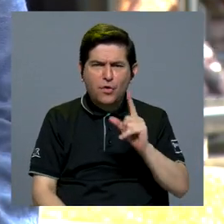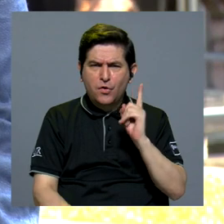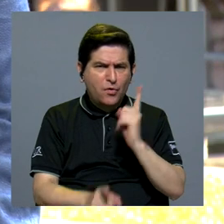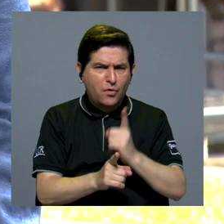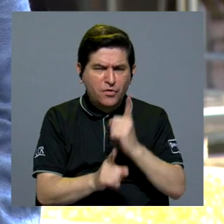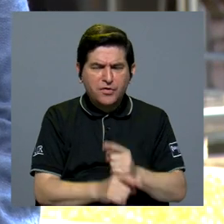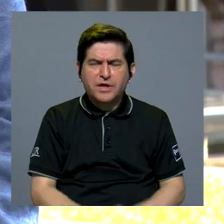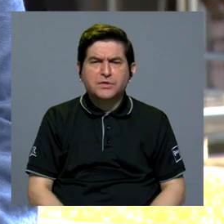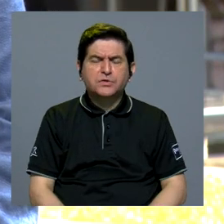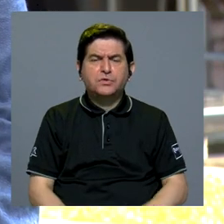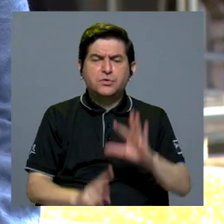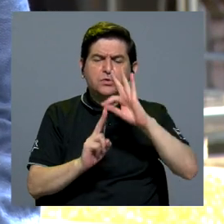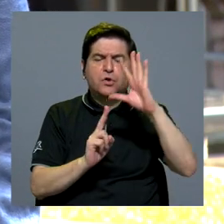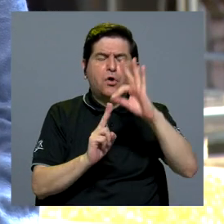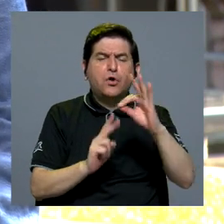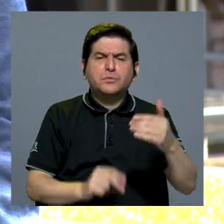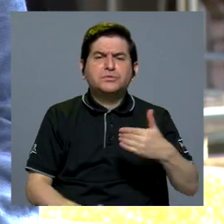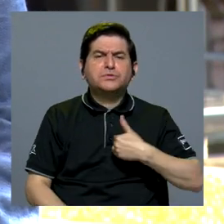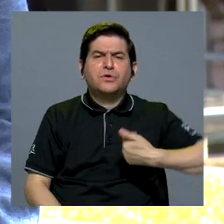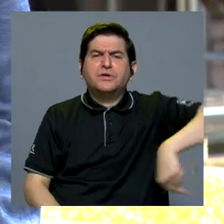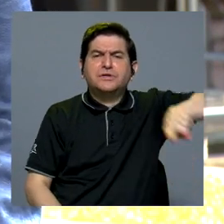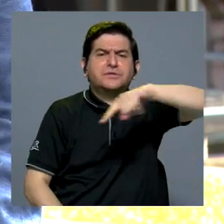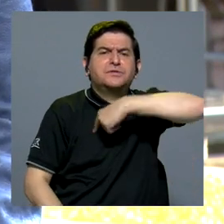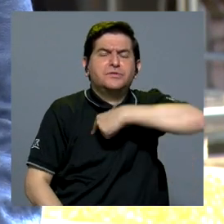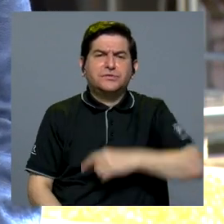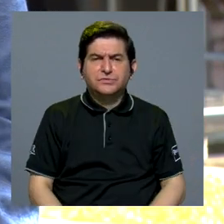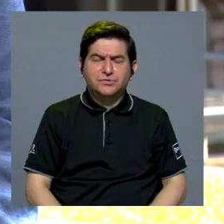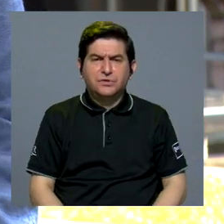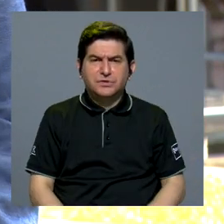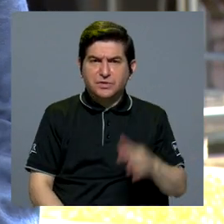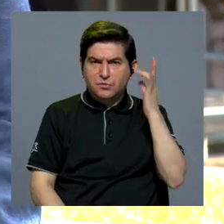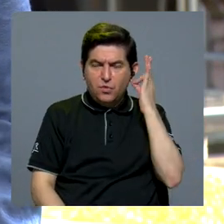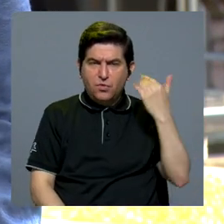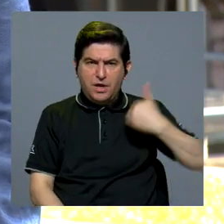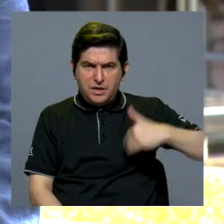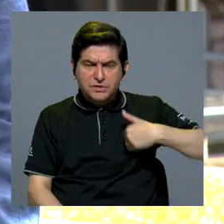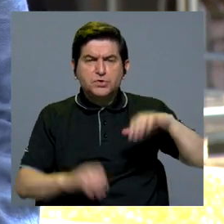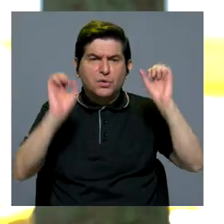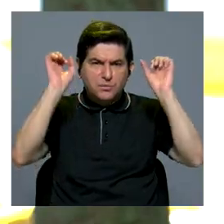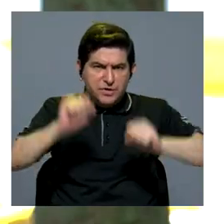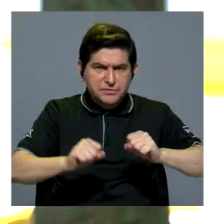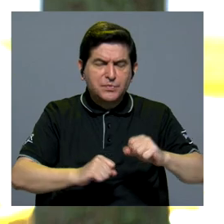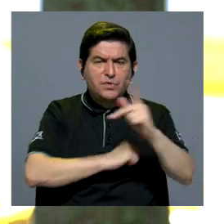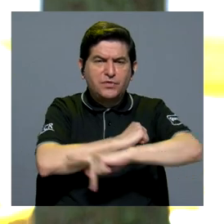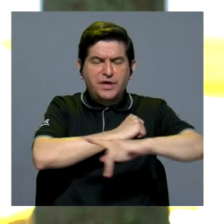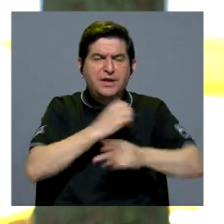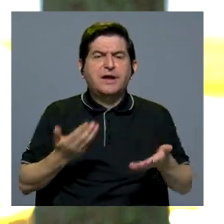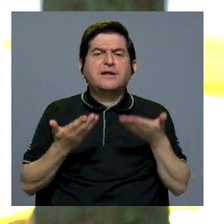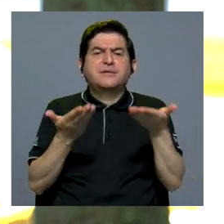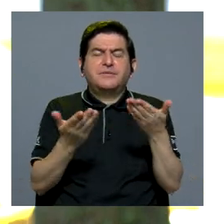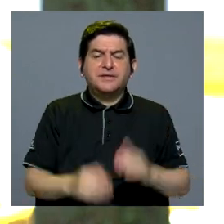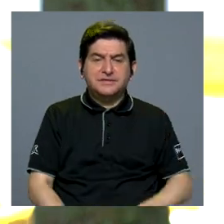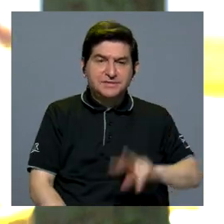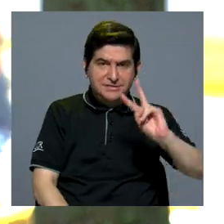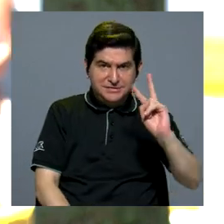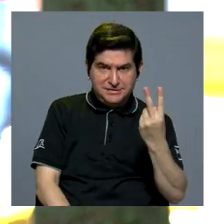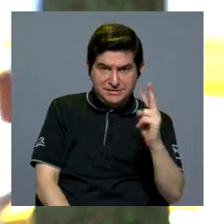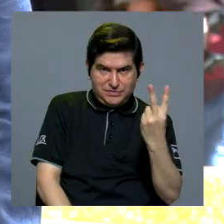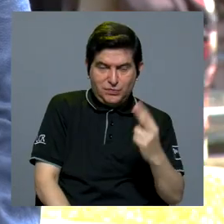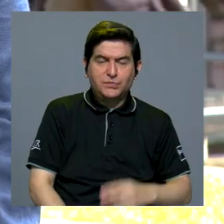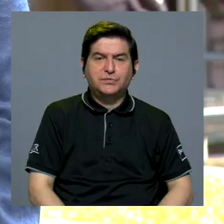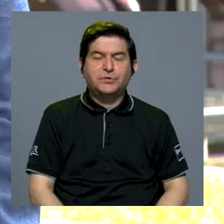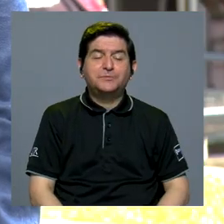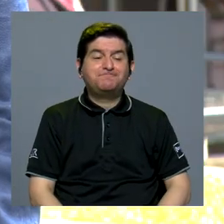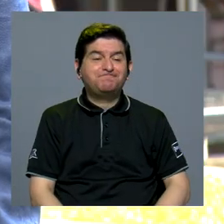modelo alternativo o modelos alternativos tenemos como mujeres y hombres para este país? Lo segundo es